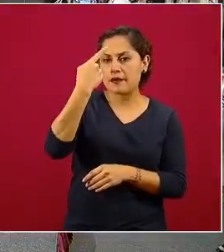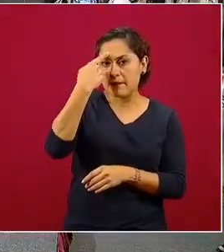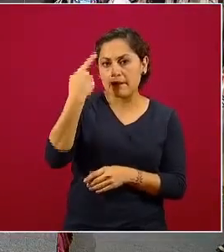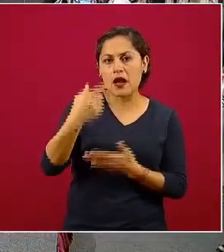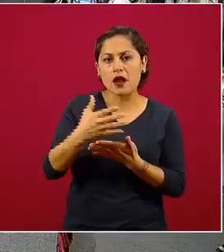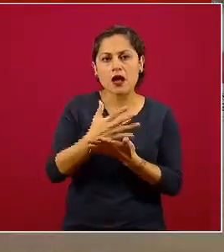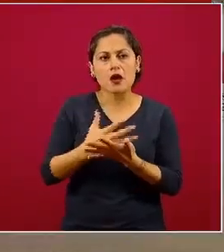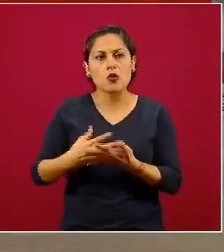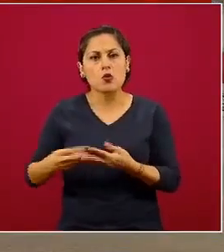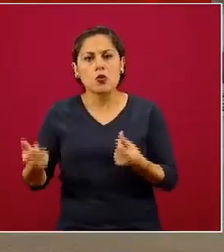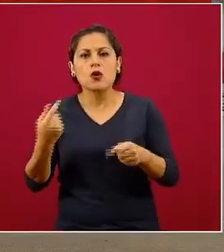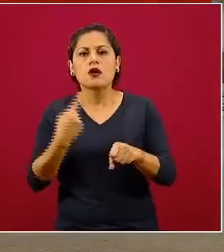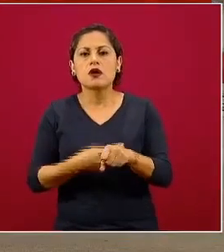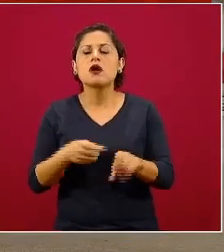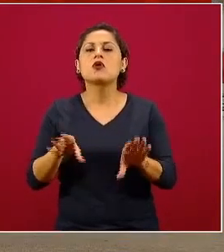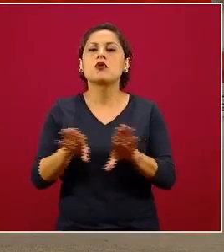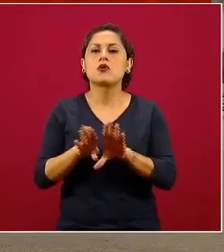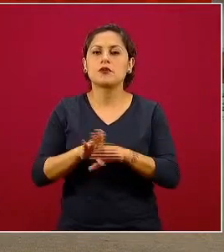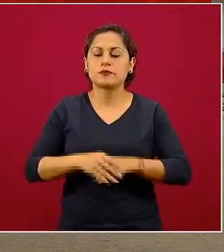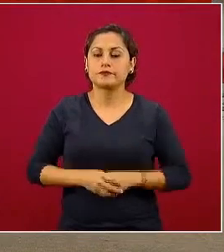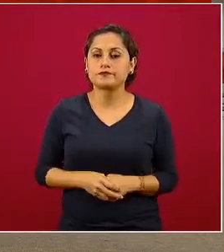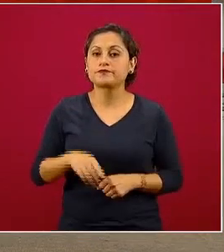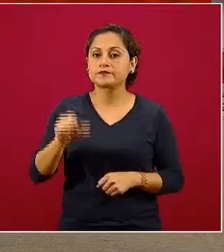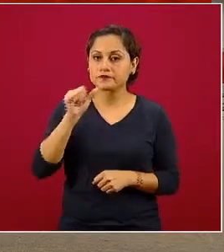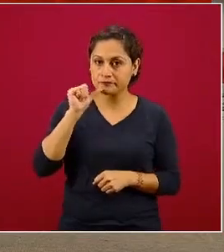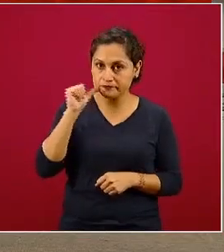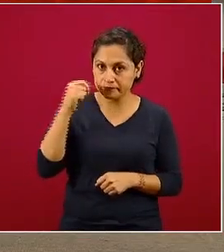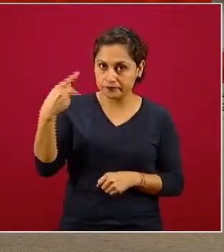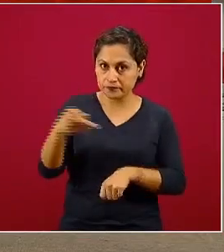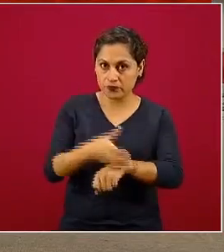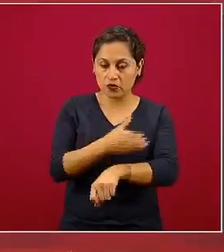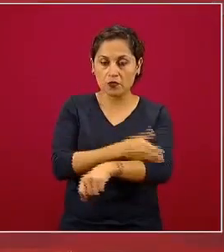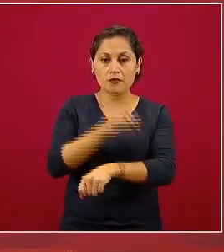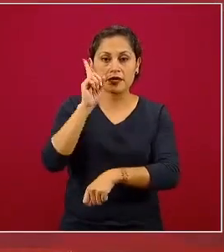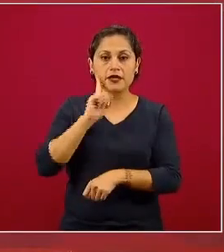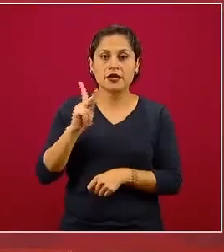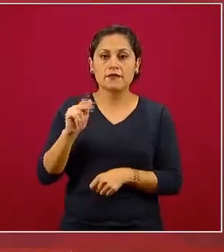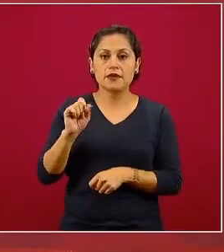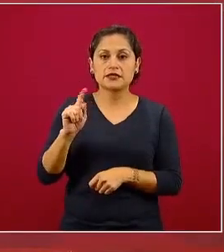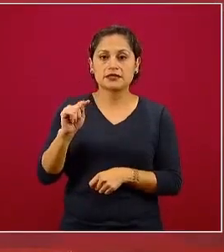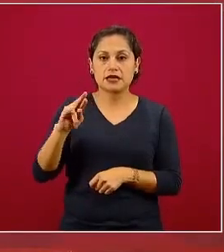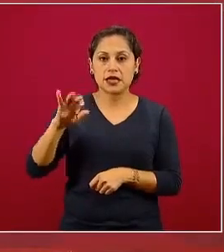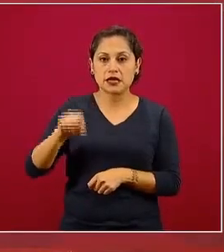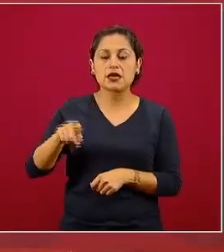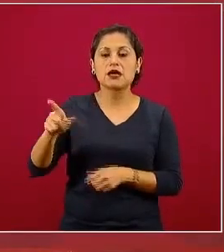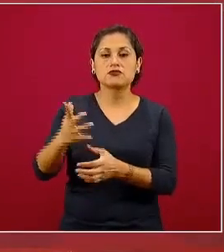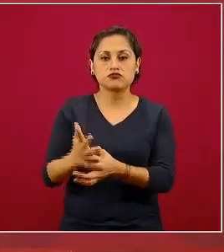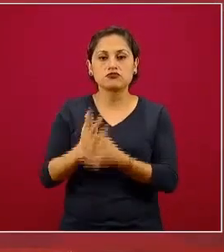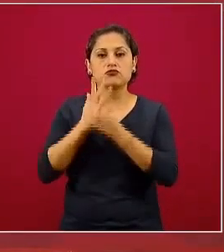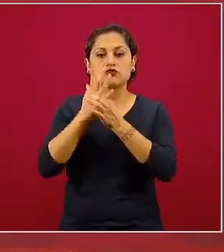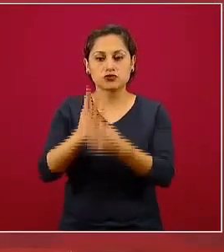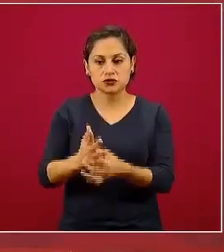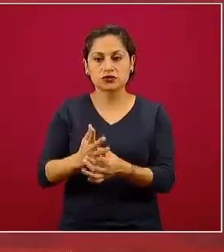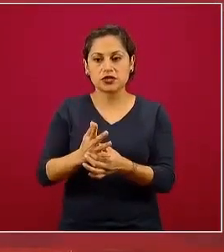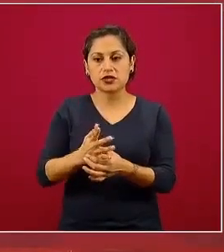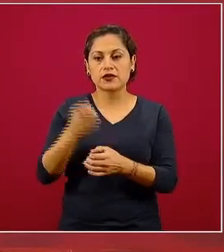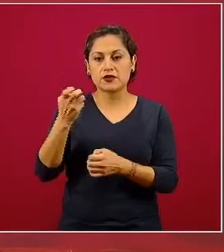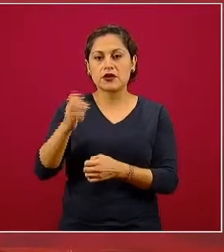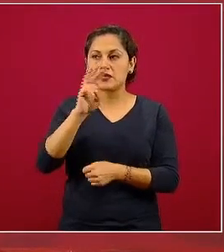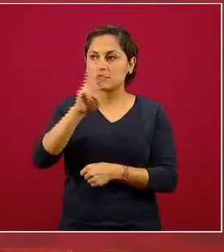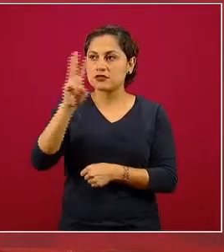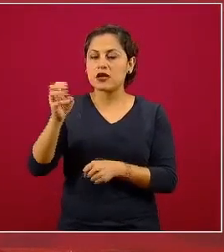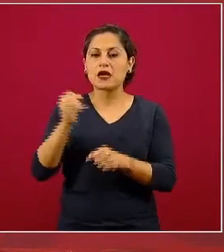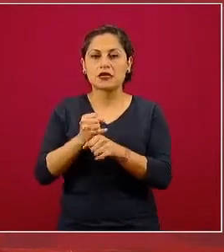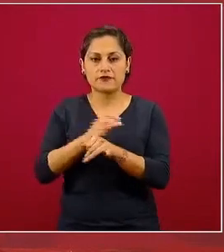Efectivamente, ayer su compañera Daniela Pastrana nos comentó que iban a sacar este artículo, no hemos tenido, yo personalmente no he tenido la